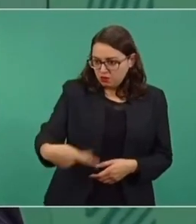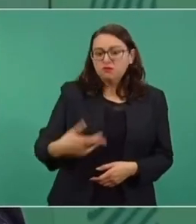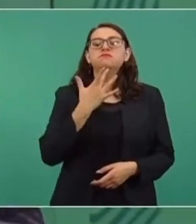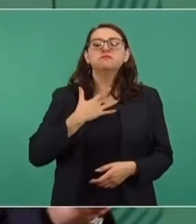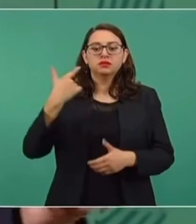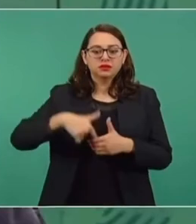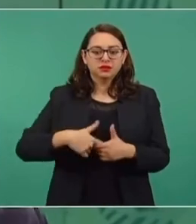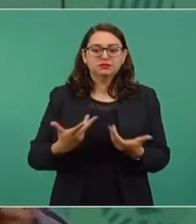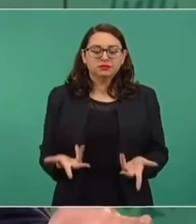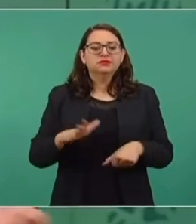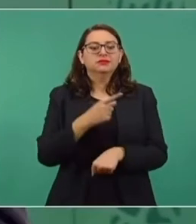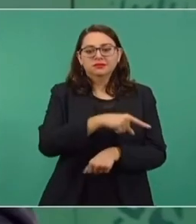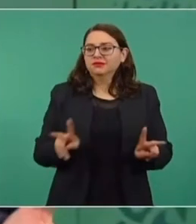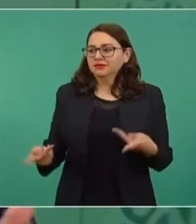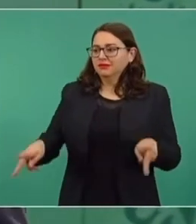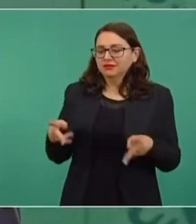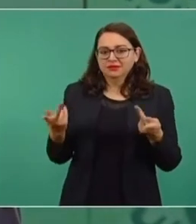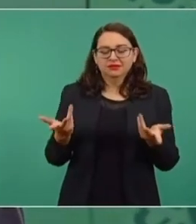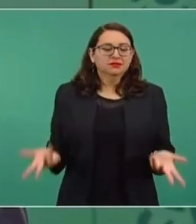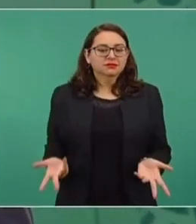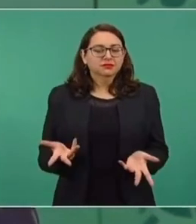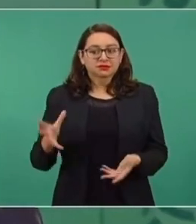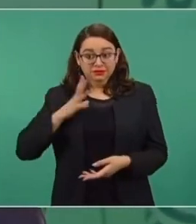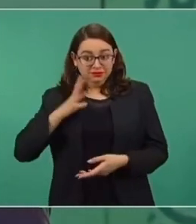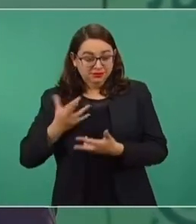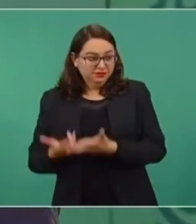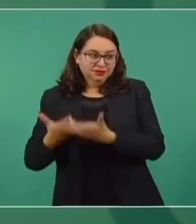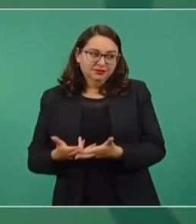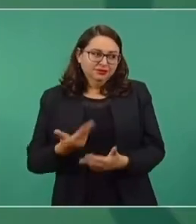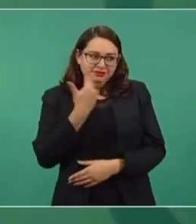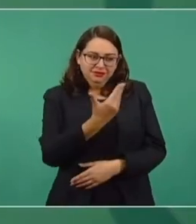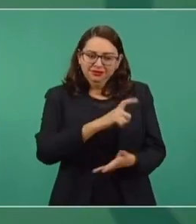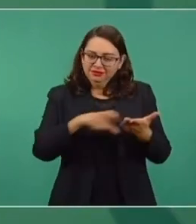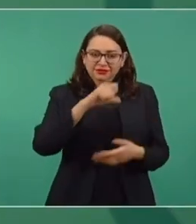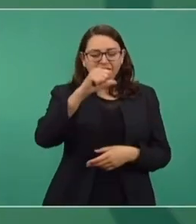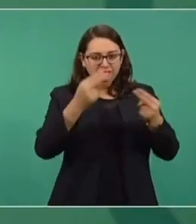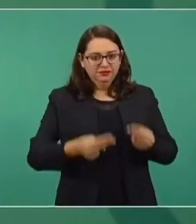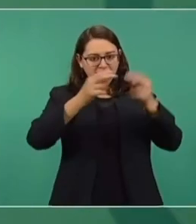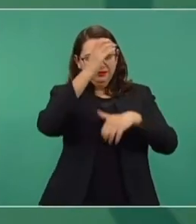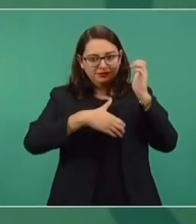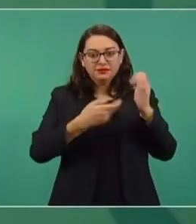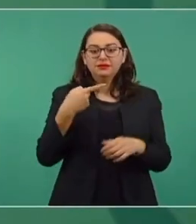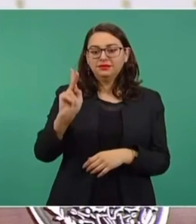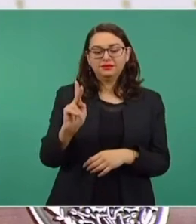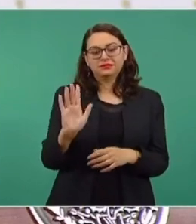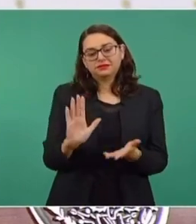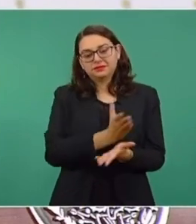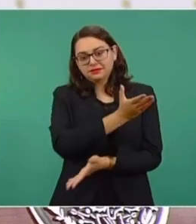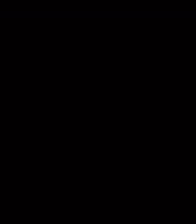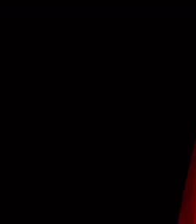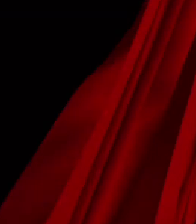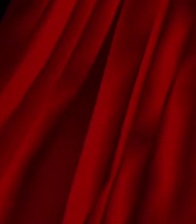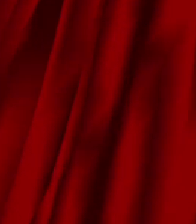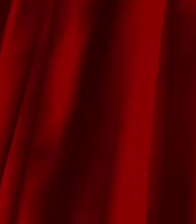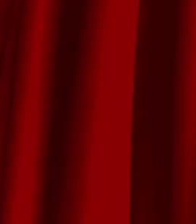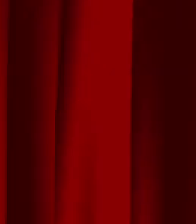porque ellos dejan de hacer el negocio. Pero no es por ahí. Además, voy a estar muy pendiente.